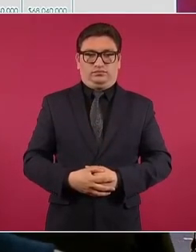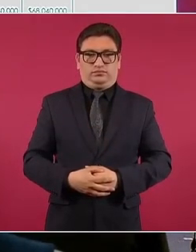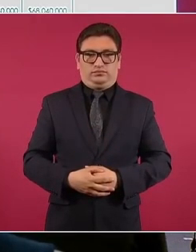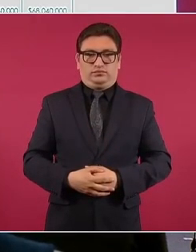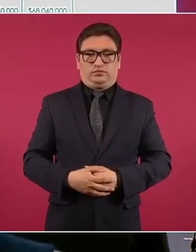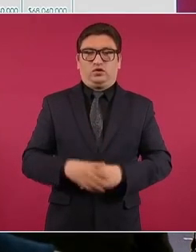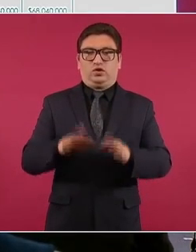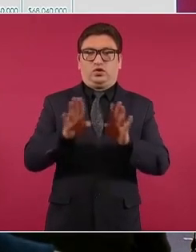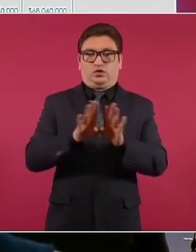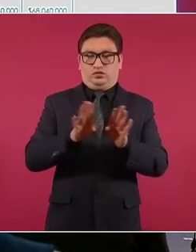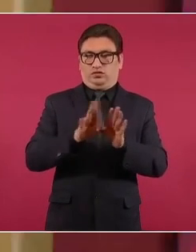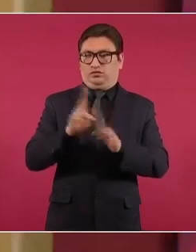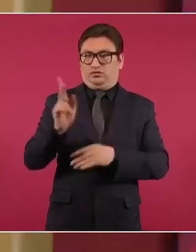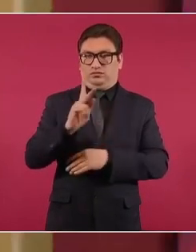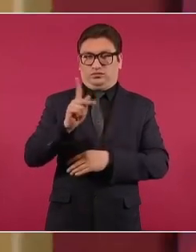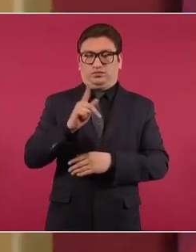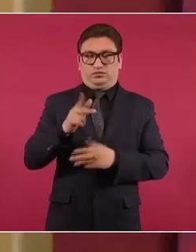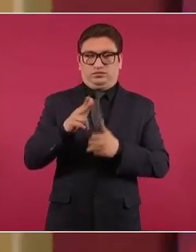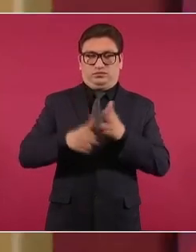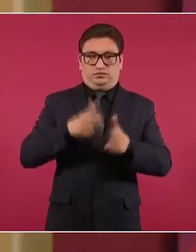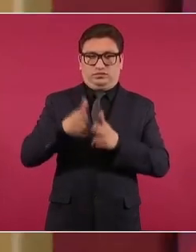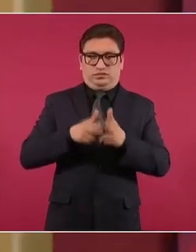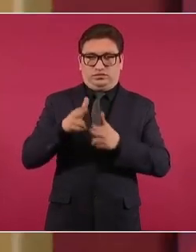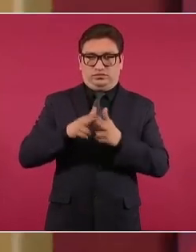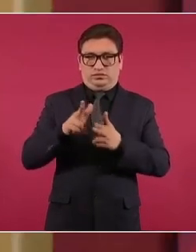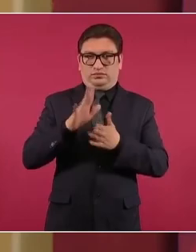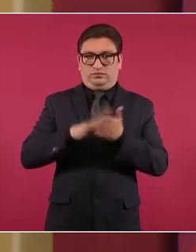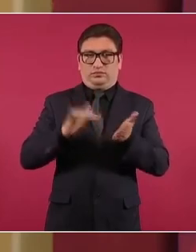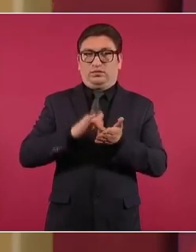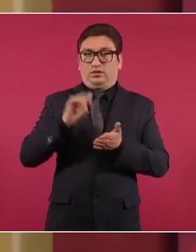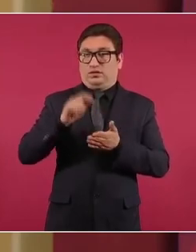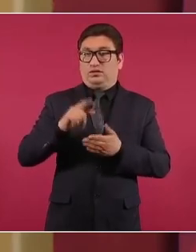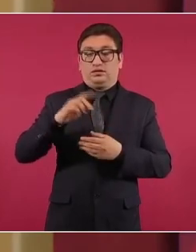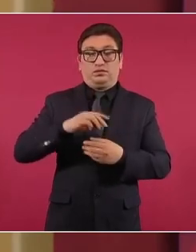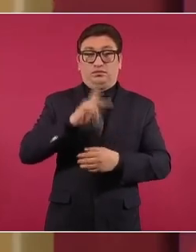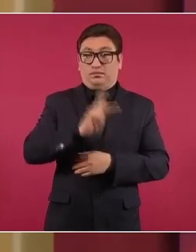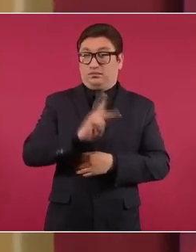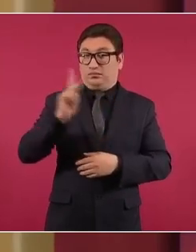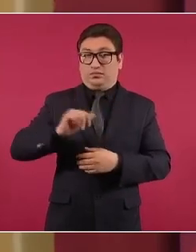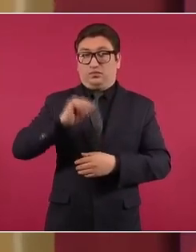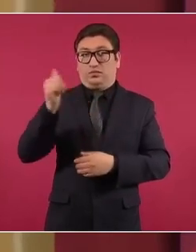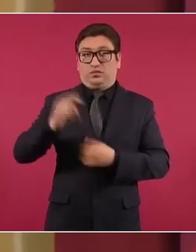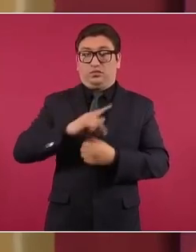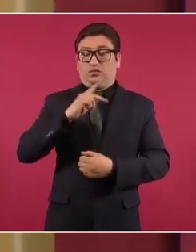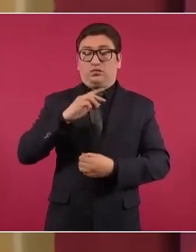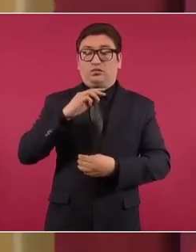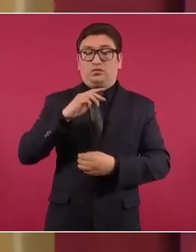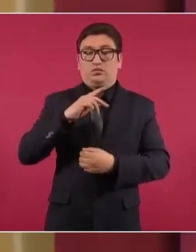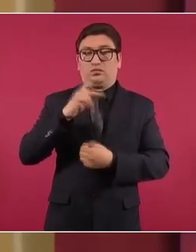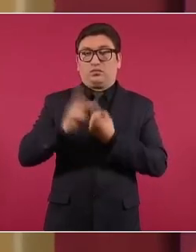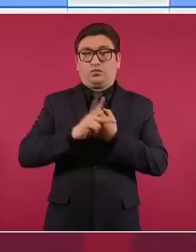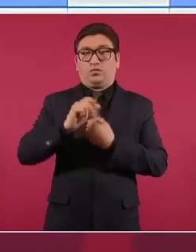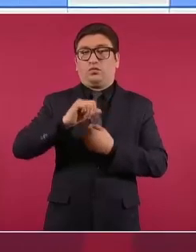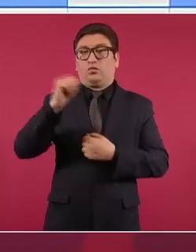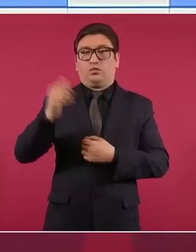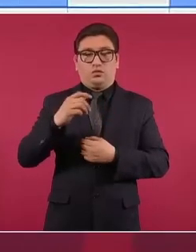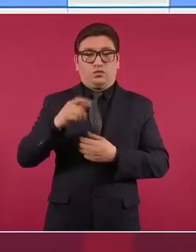el Tren Maya. En ningún lugar del mundo se está construyendo un tren